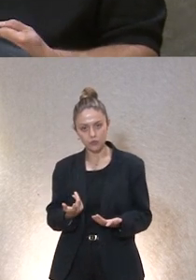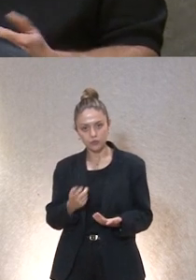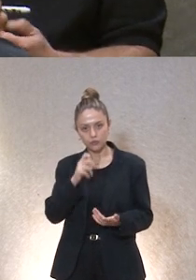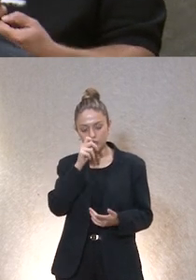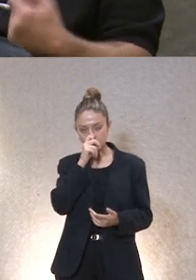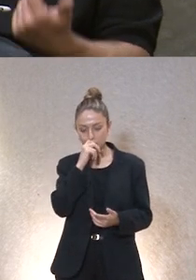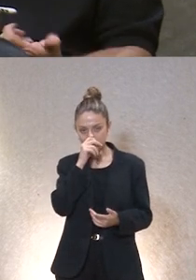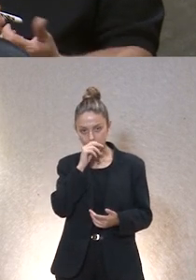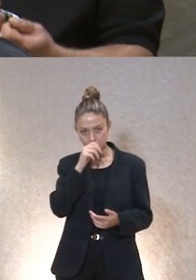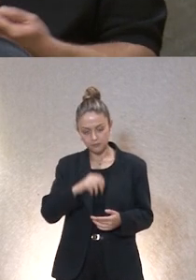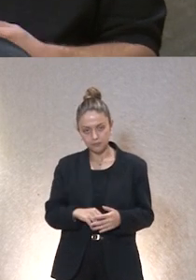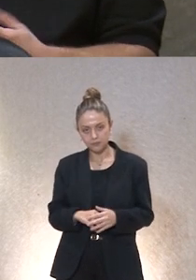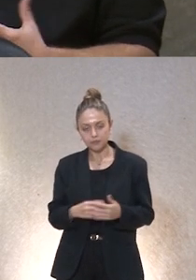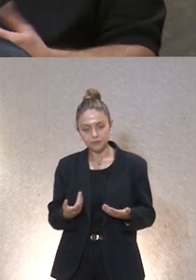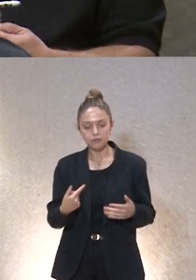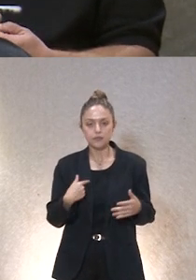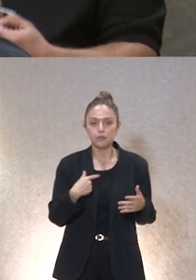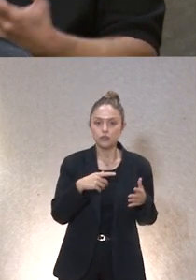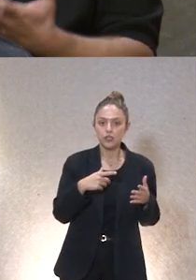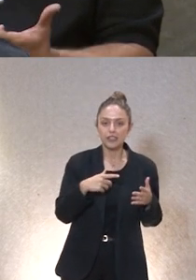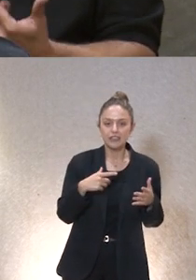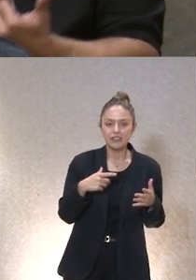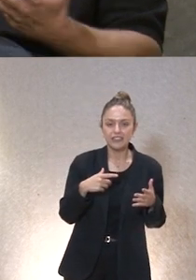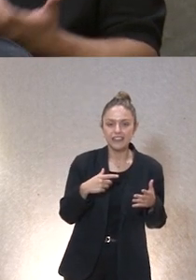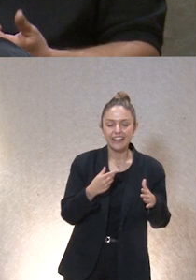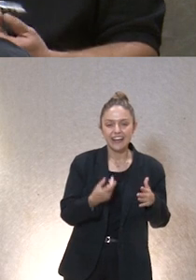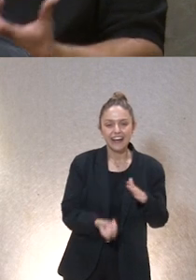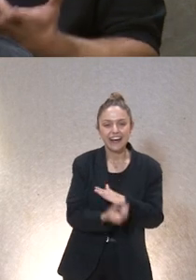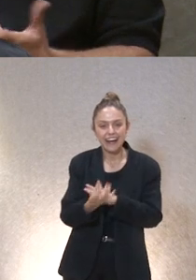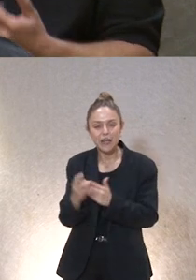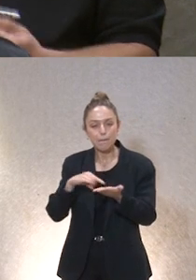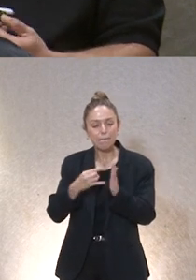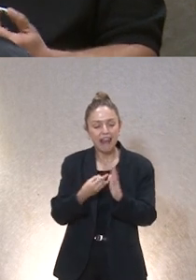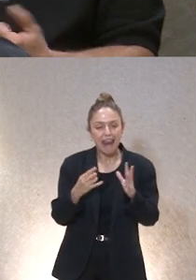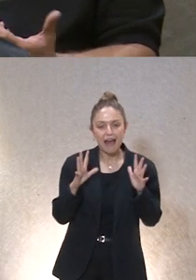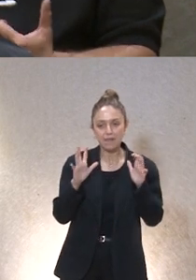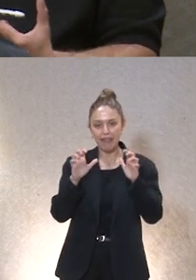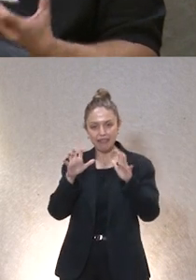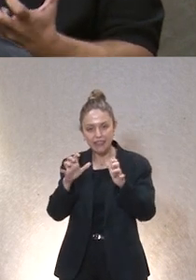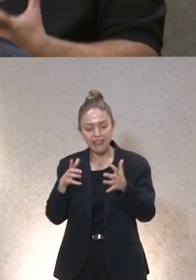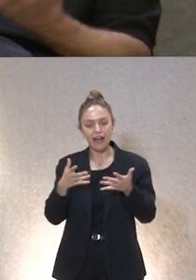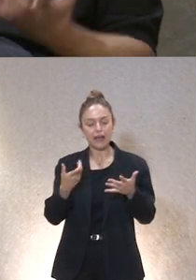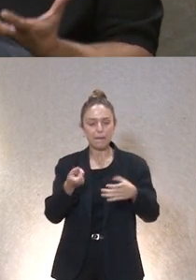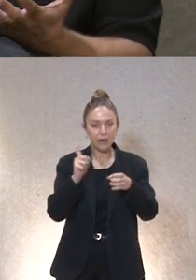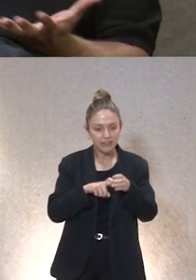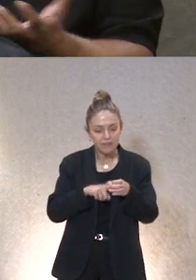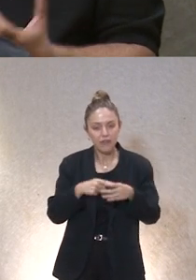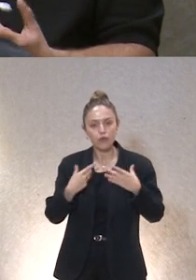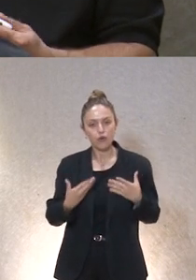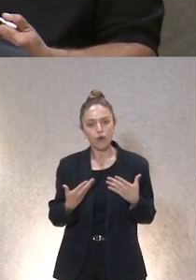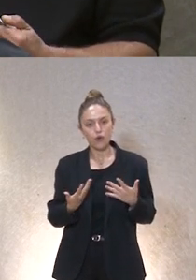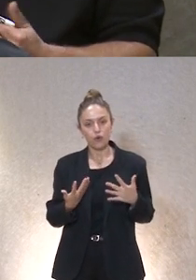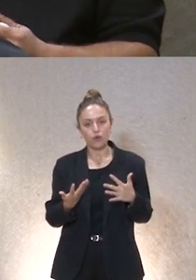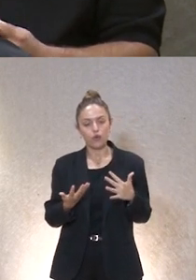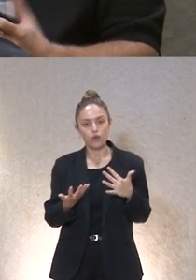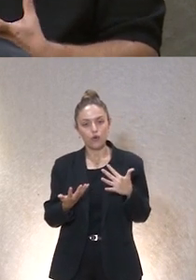¿no? a través de metodologías de apoyo conductual positivo de apoyo activo generando planes de aprendizaje ¿no? aumentando la participación o viendo